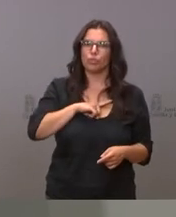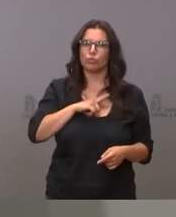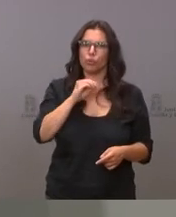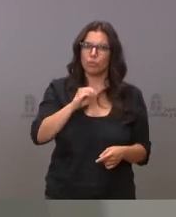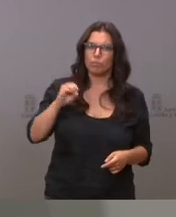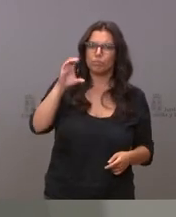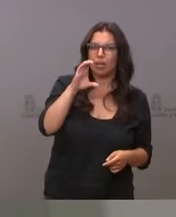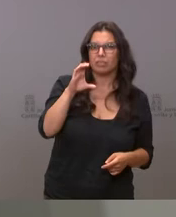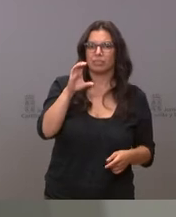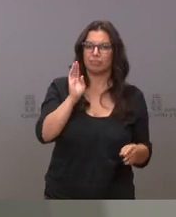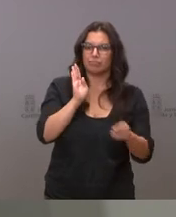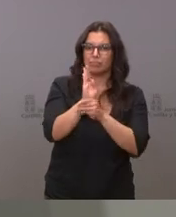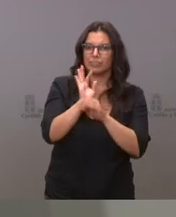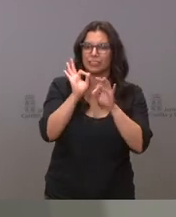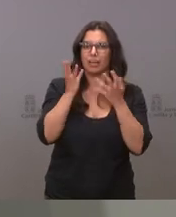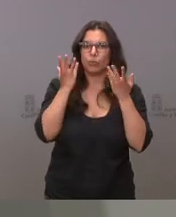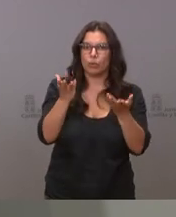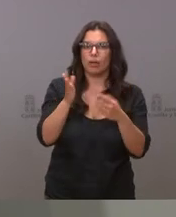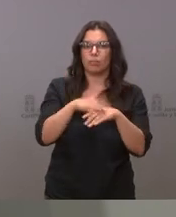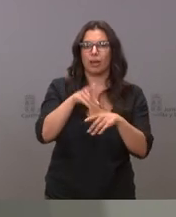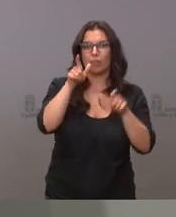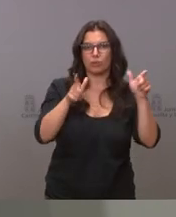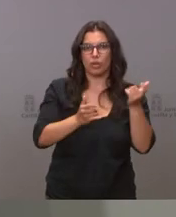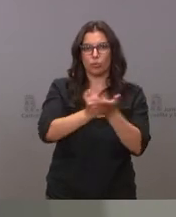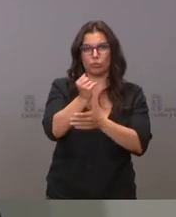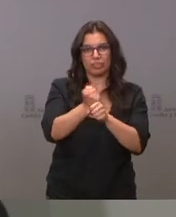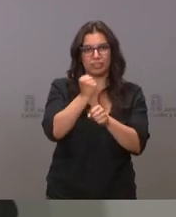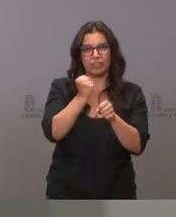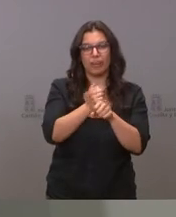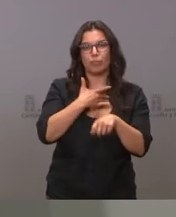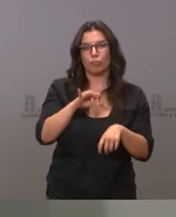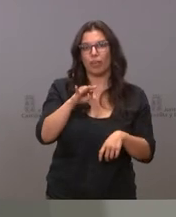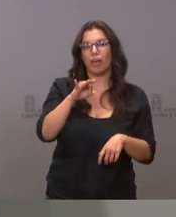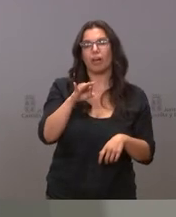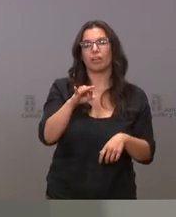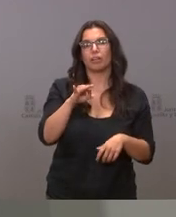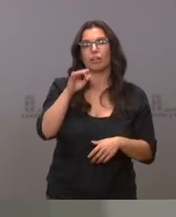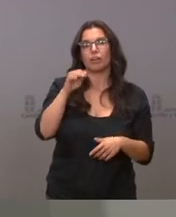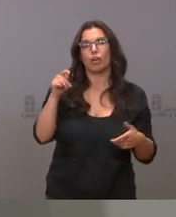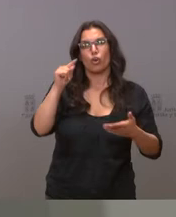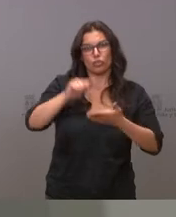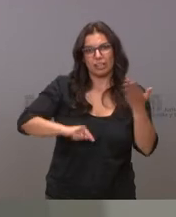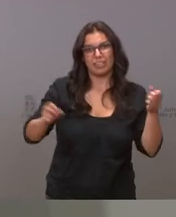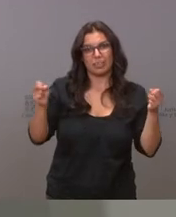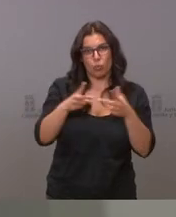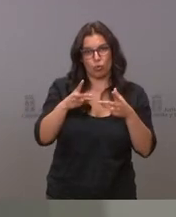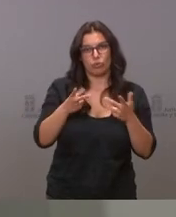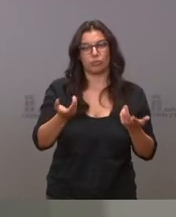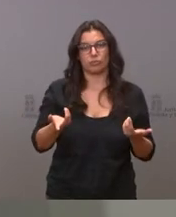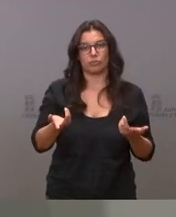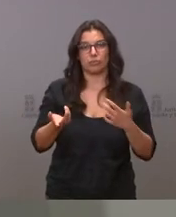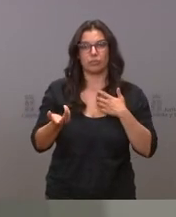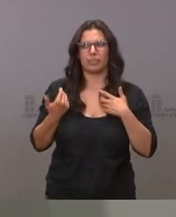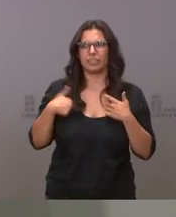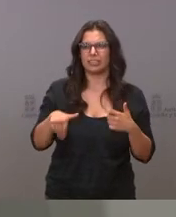la cantidad destinada a ayudar a nuestros agricultores a a a a concertar seguros agrarios estamos ya en